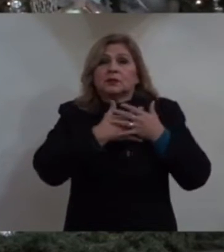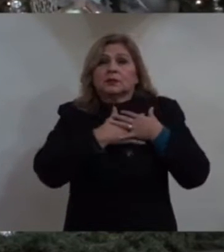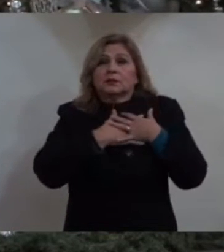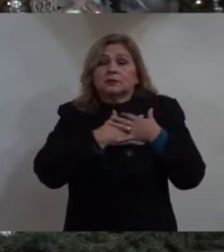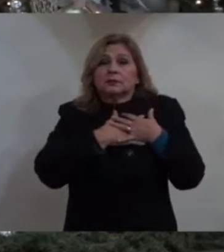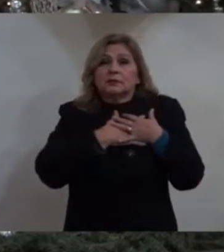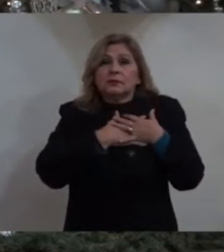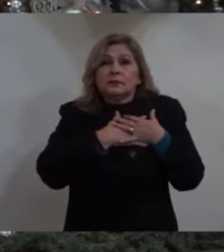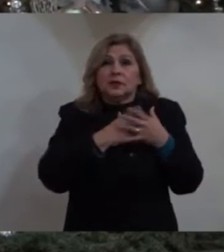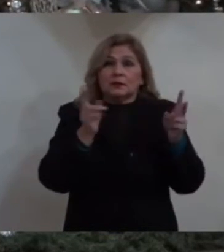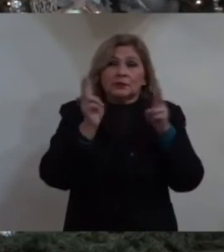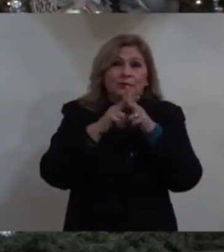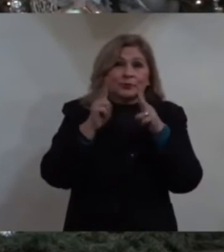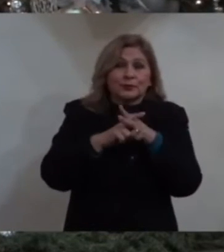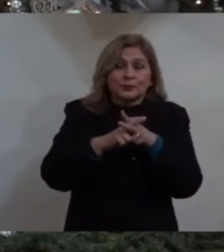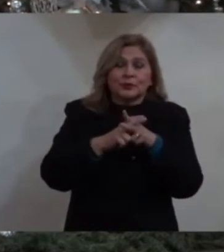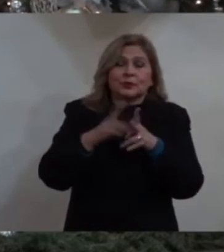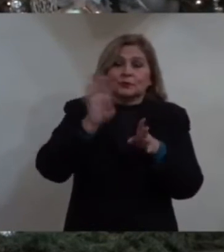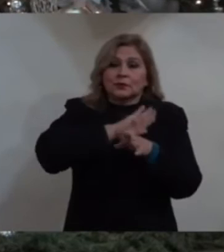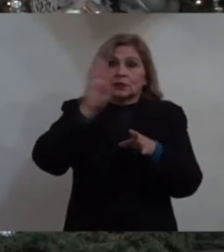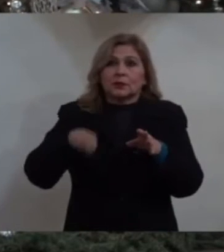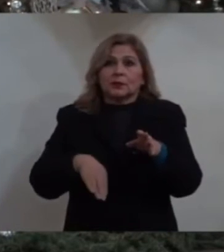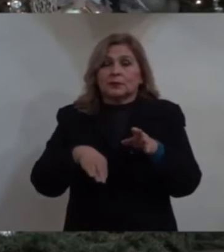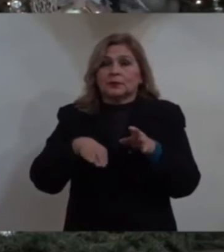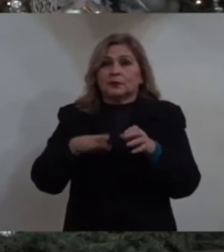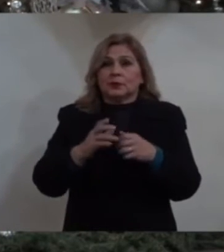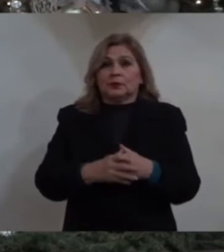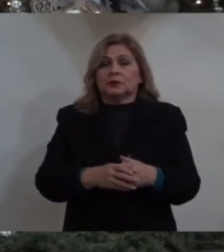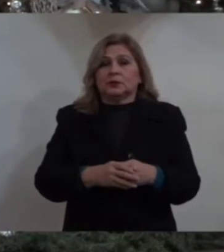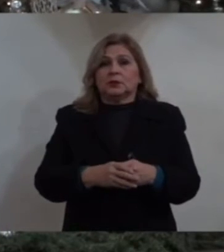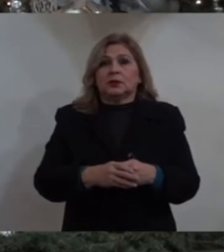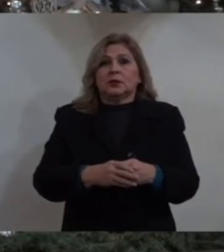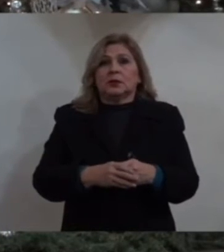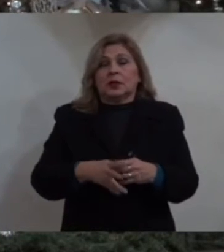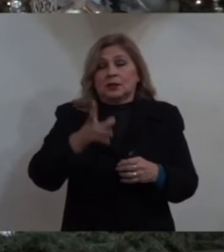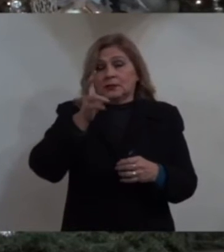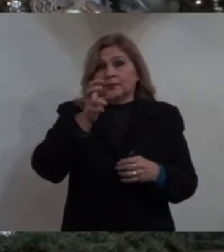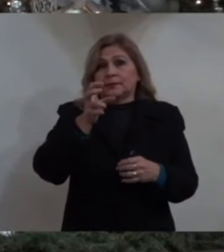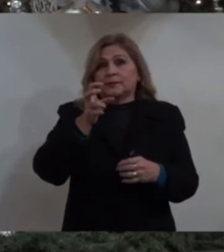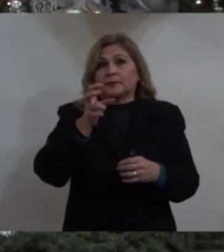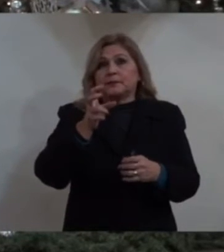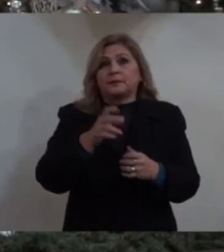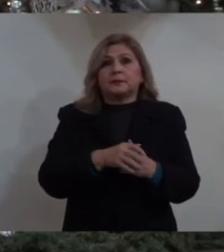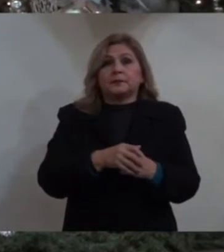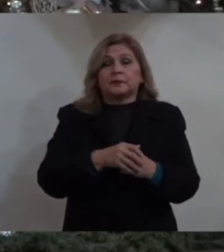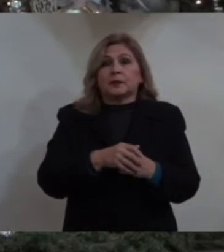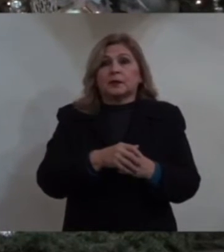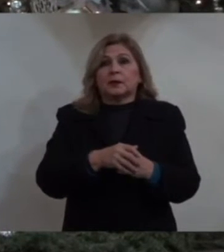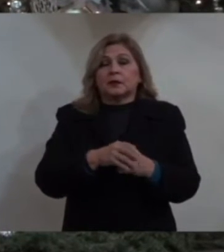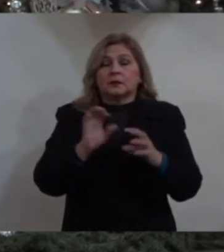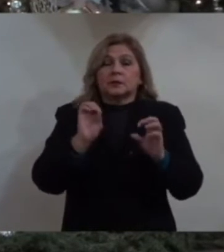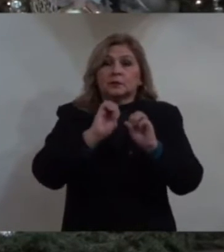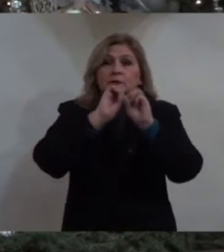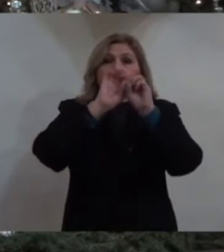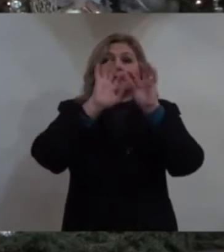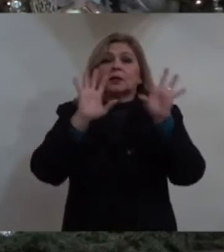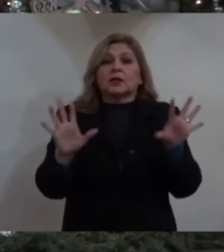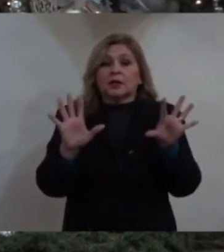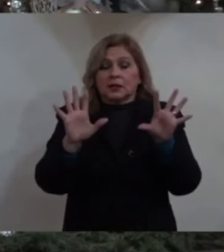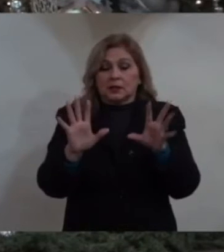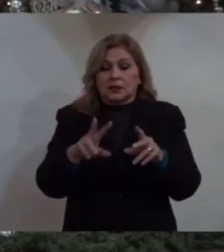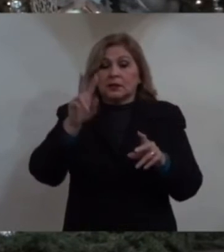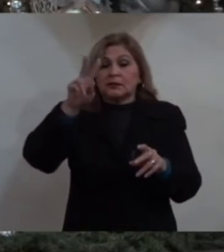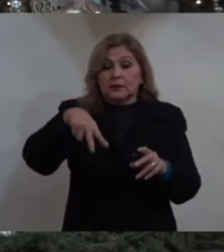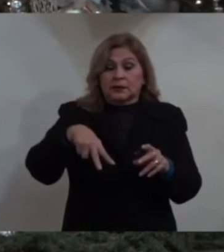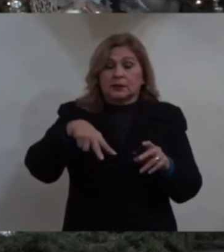la violencia y la muerte. Y ahí está clara esta realidad.